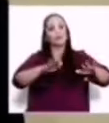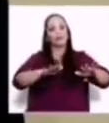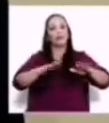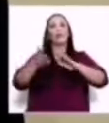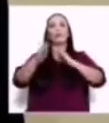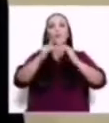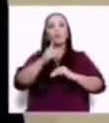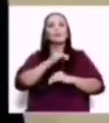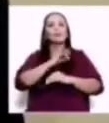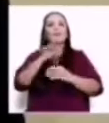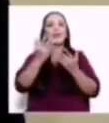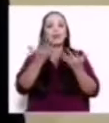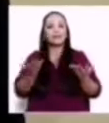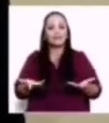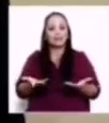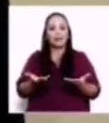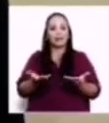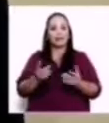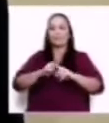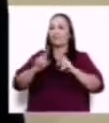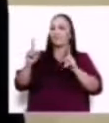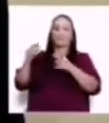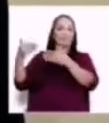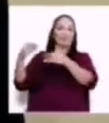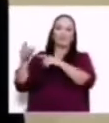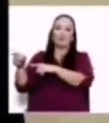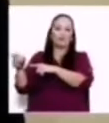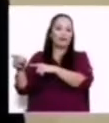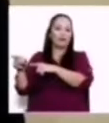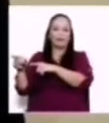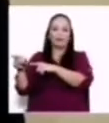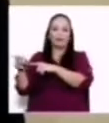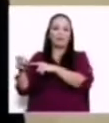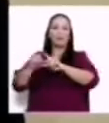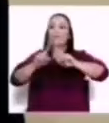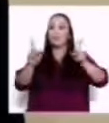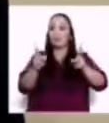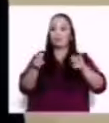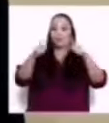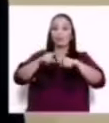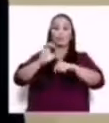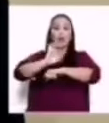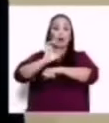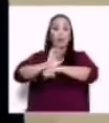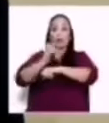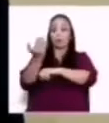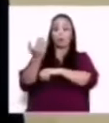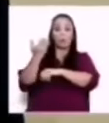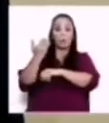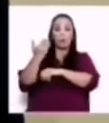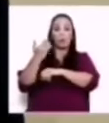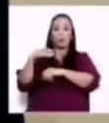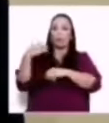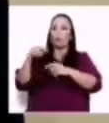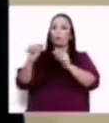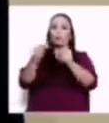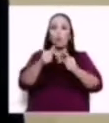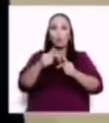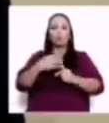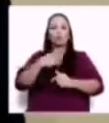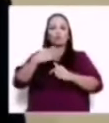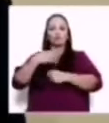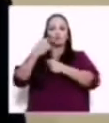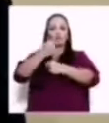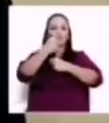contrario a Panamá. Contrario a como pasó en Ecuador hace poco, cuando los movimientos populares se